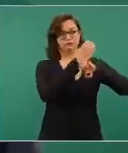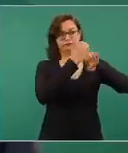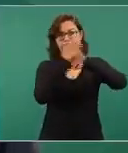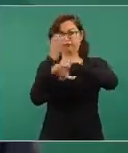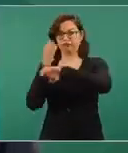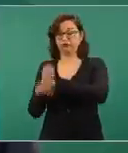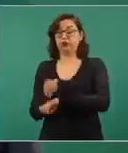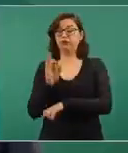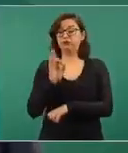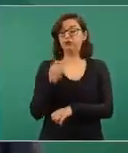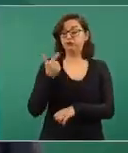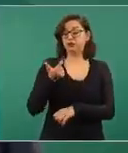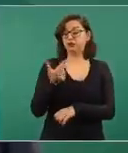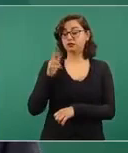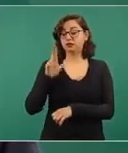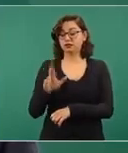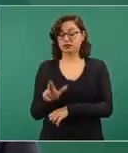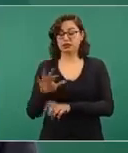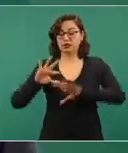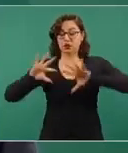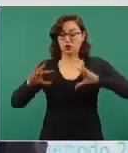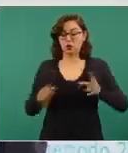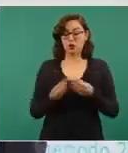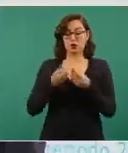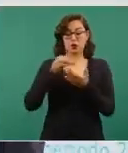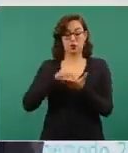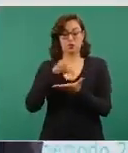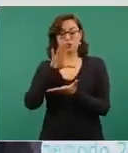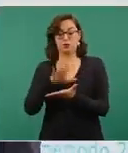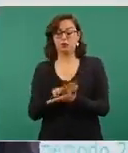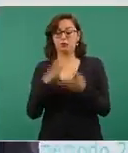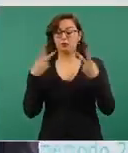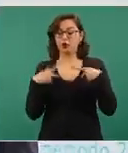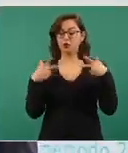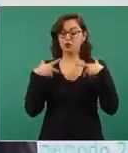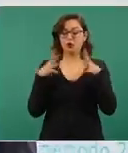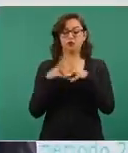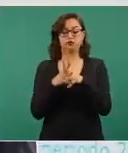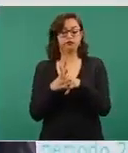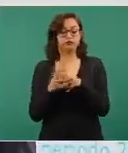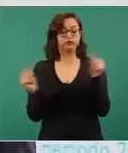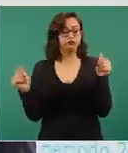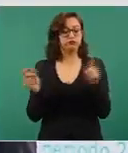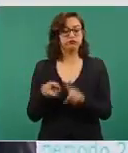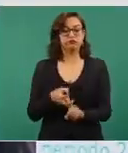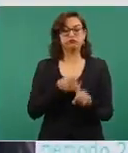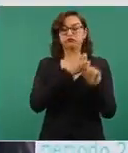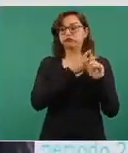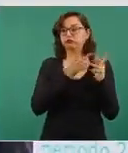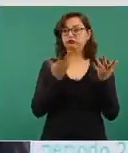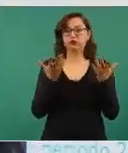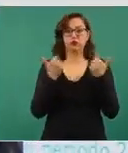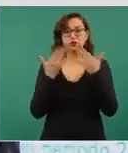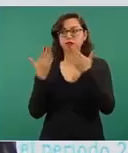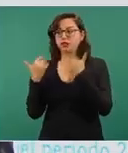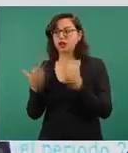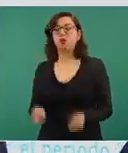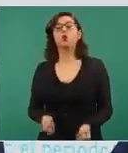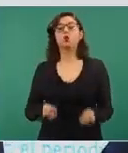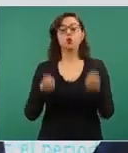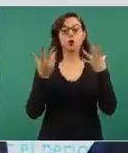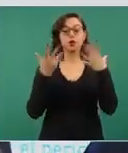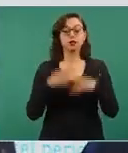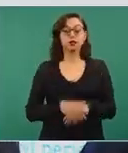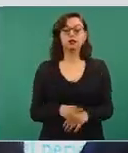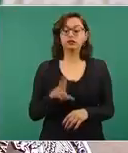el número de reportes de personas desaparecidas o no localizadas alcanza al día de hoy la cifra de